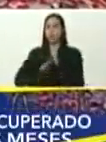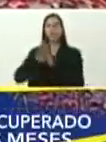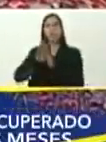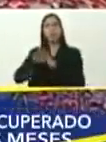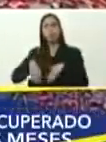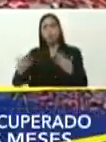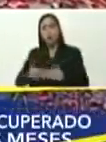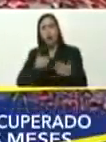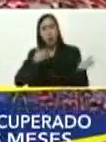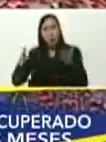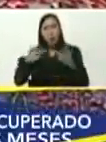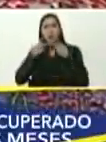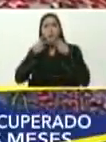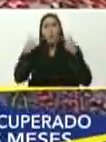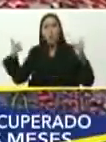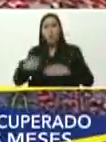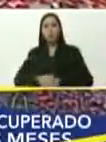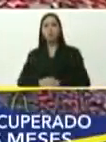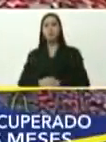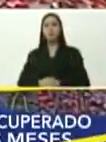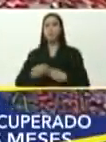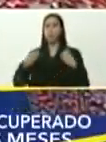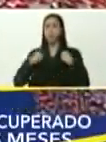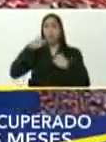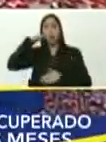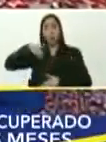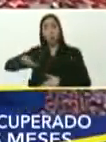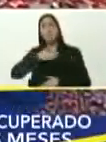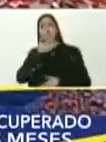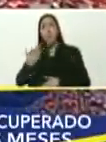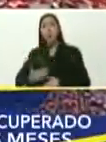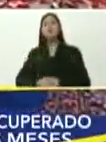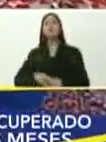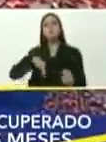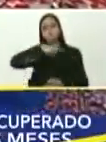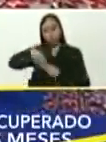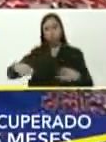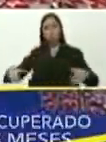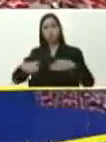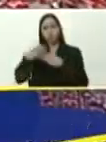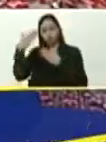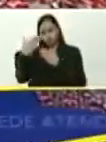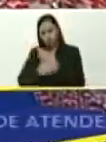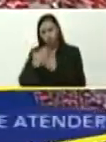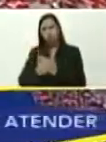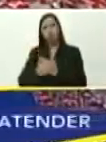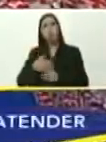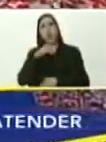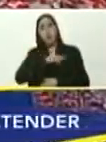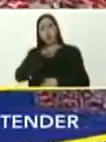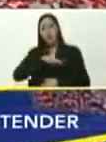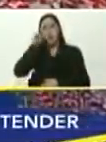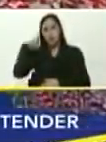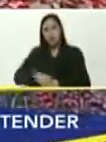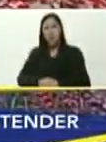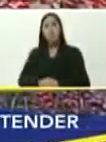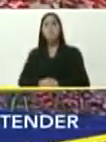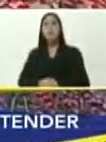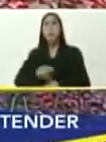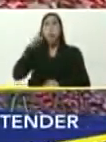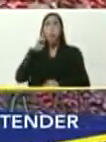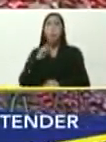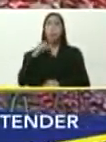los servicios públicos, y la vida del pueblo, es la revolución, humanista, cristiana, bolivariana, y